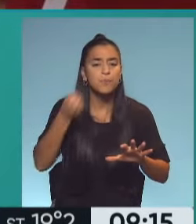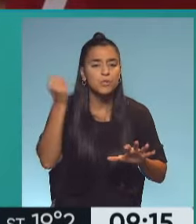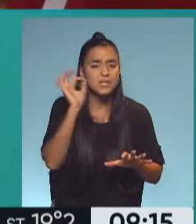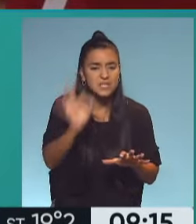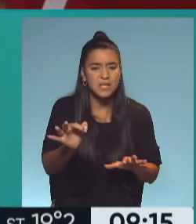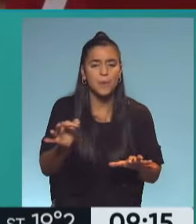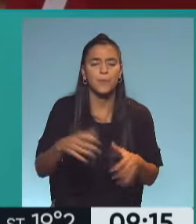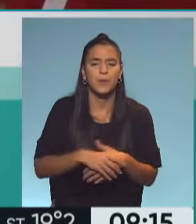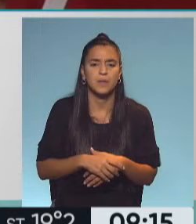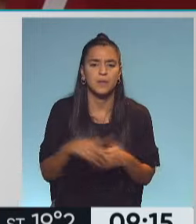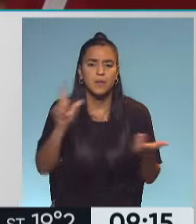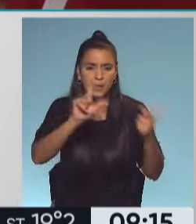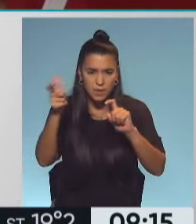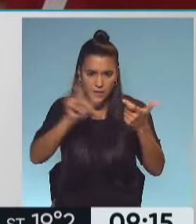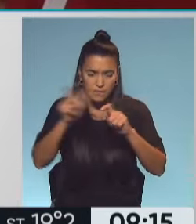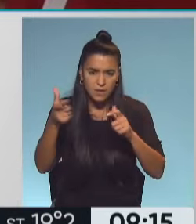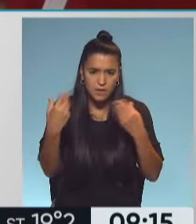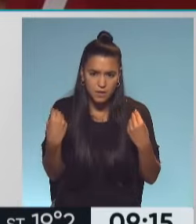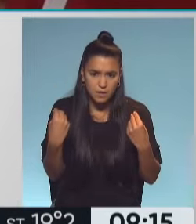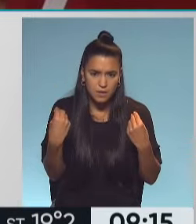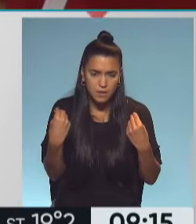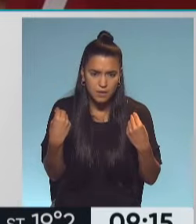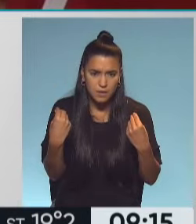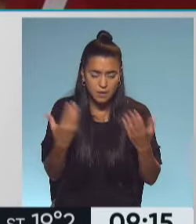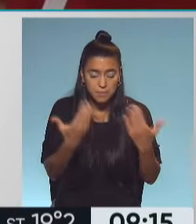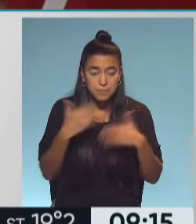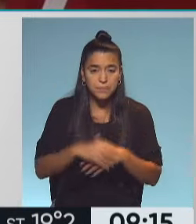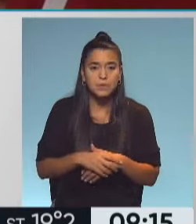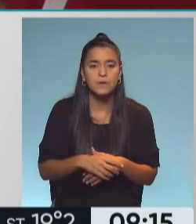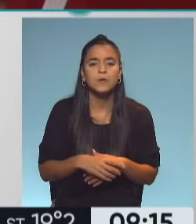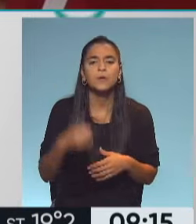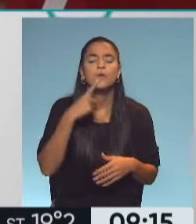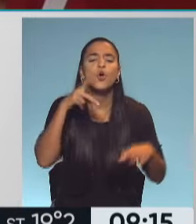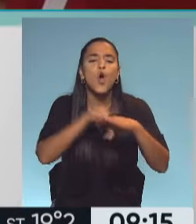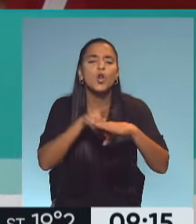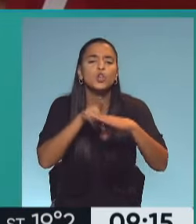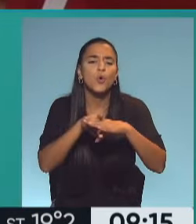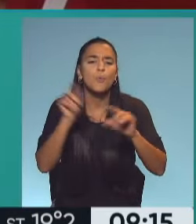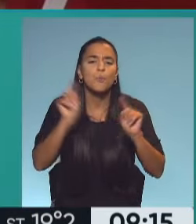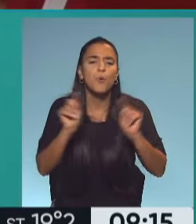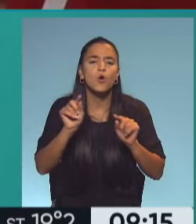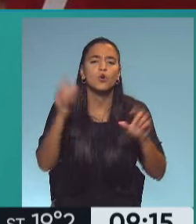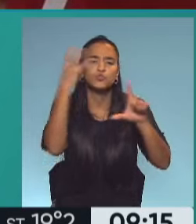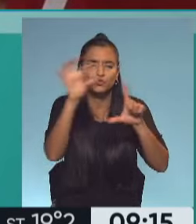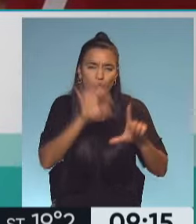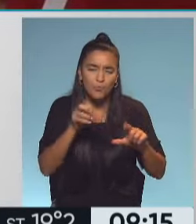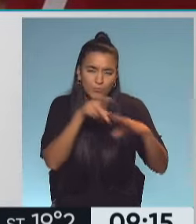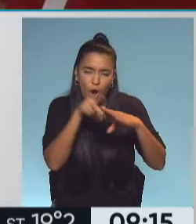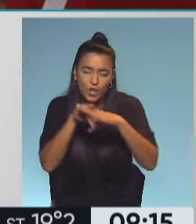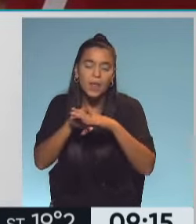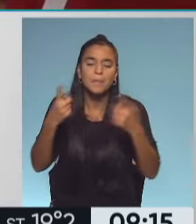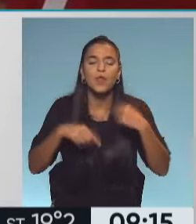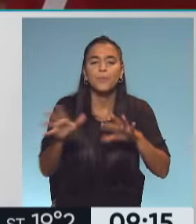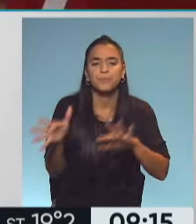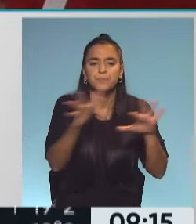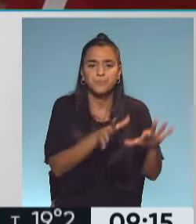que más allá... La diferencia entre ellos es... Sí. No, porque se cortó un poquito la señal de Zoom, pero más allá entonces, Lautaro,